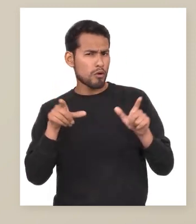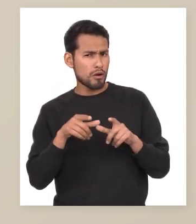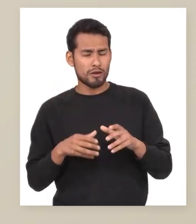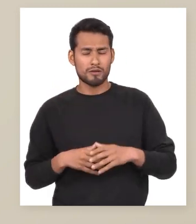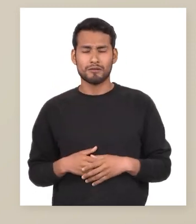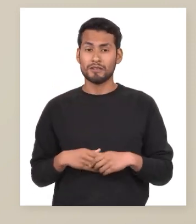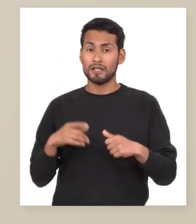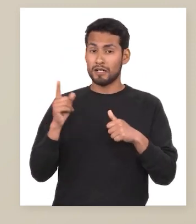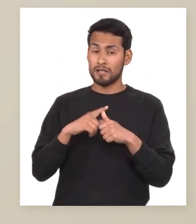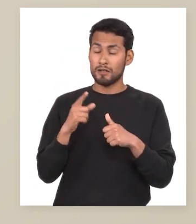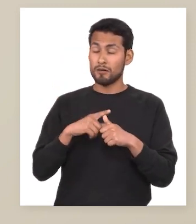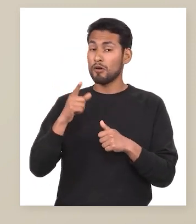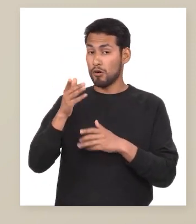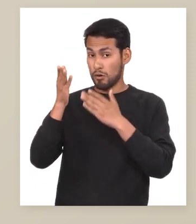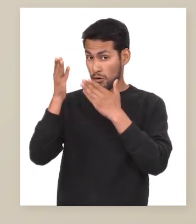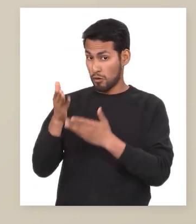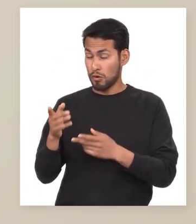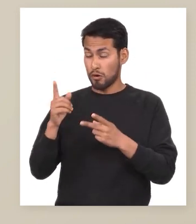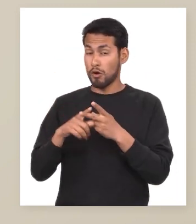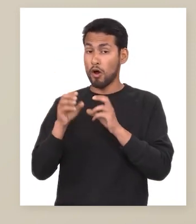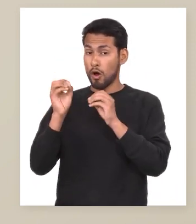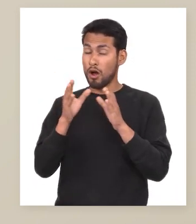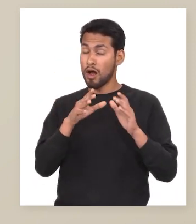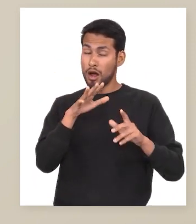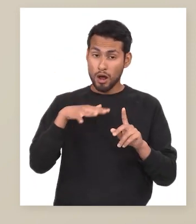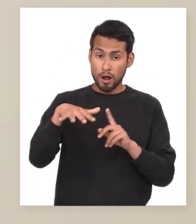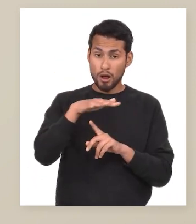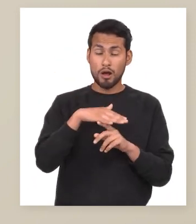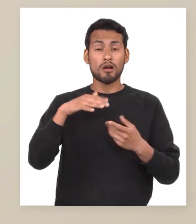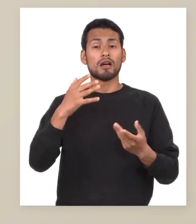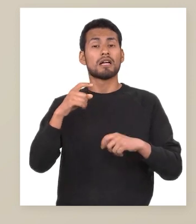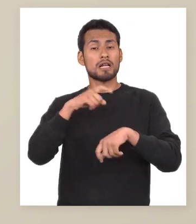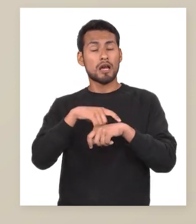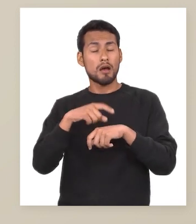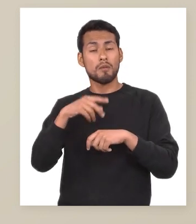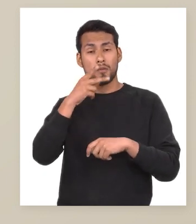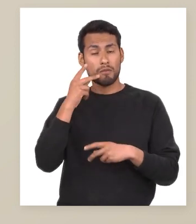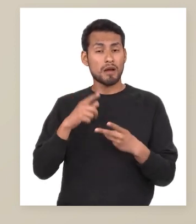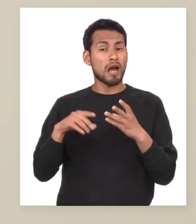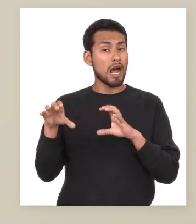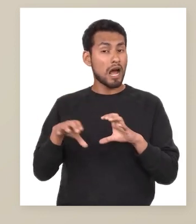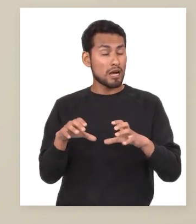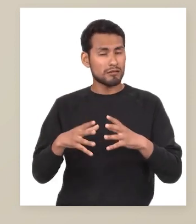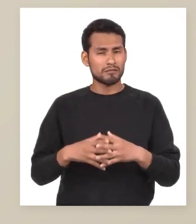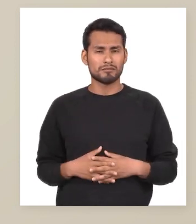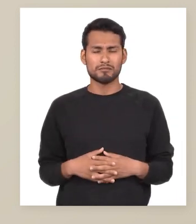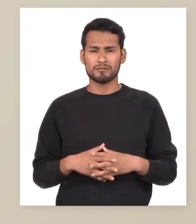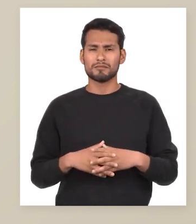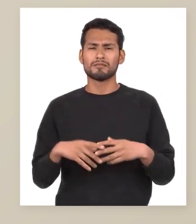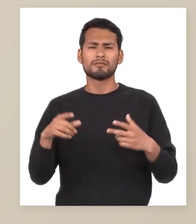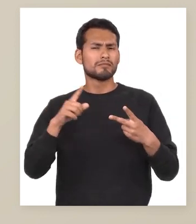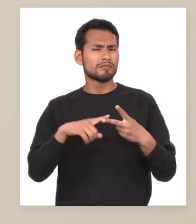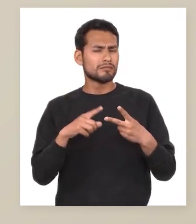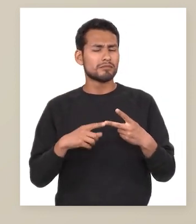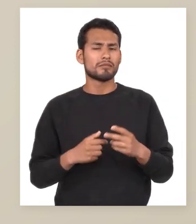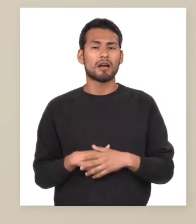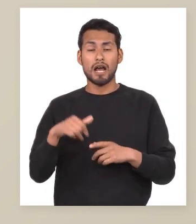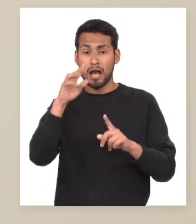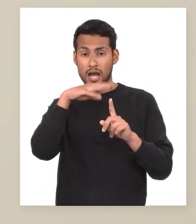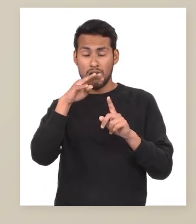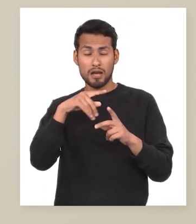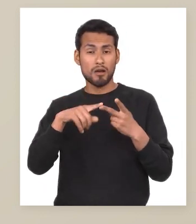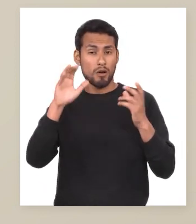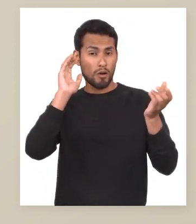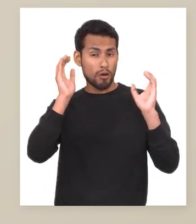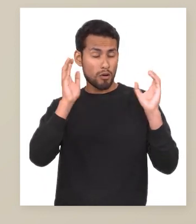Alternativa A Sustantivos, orden espacial, tiempos verbales, acciones Alternativa B Adjetivos,